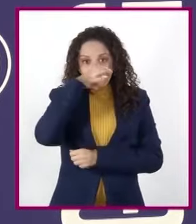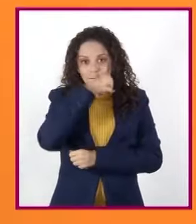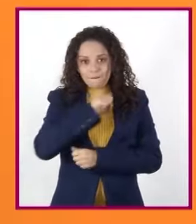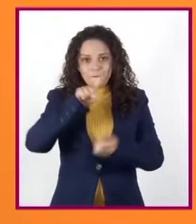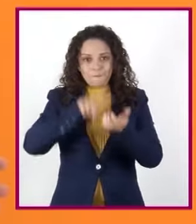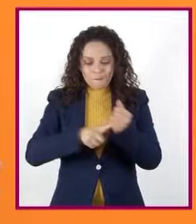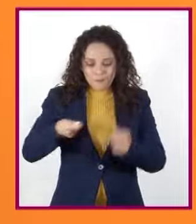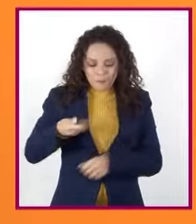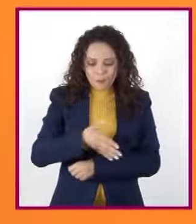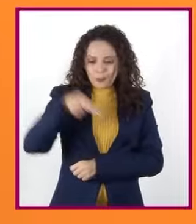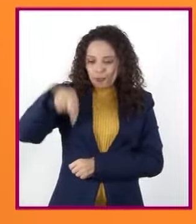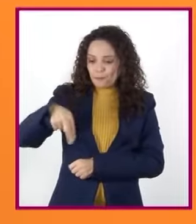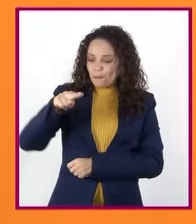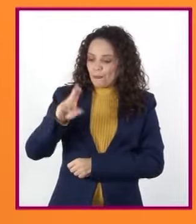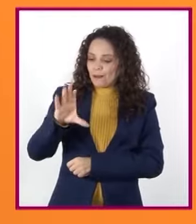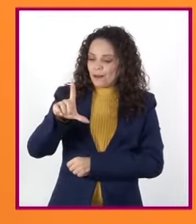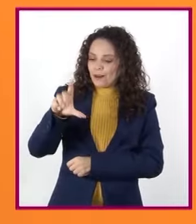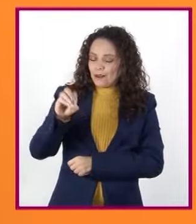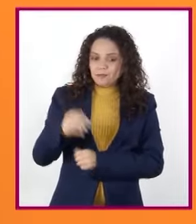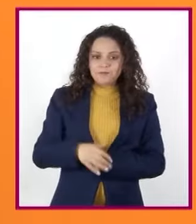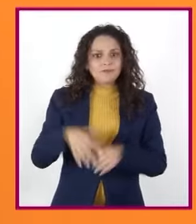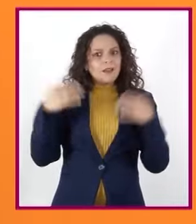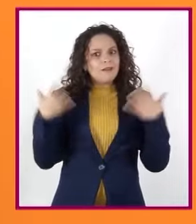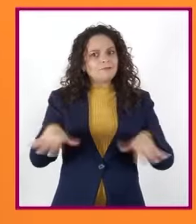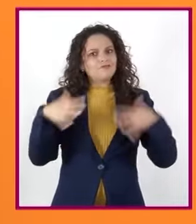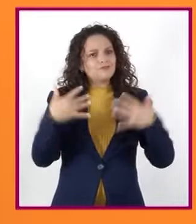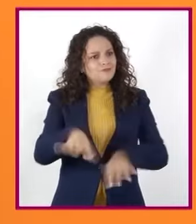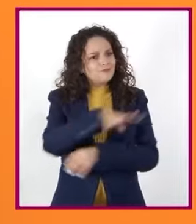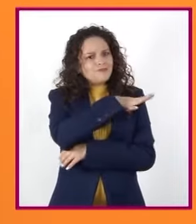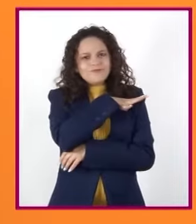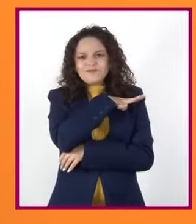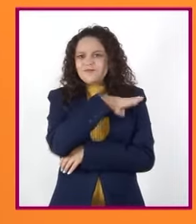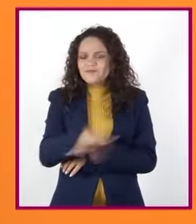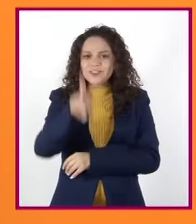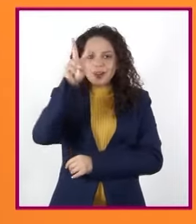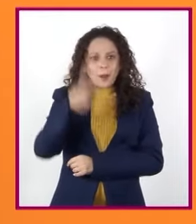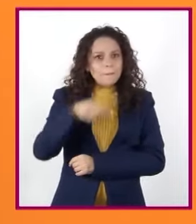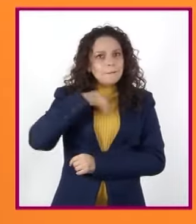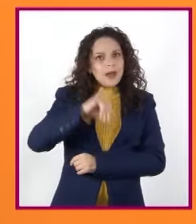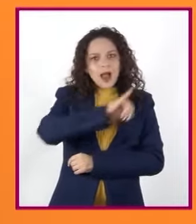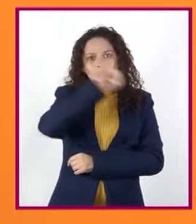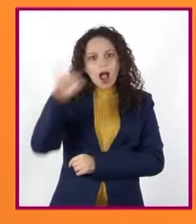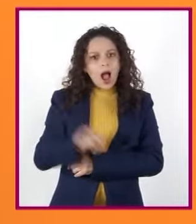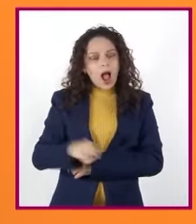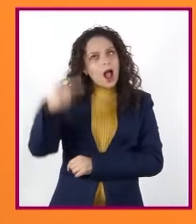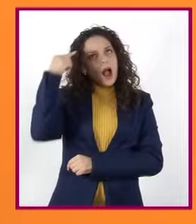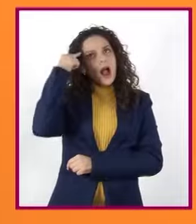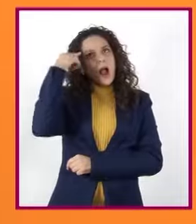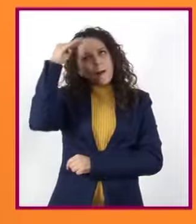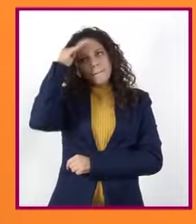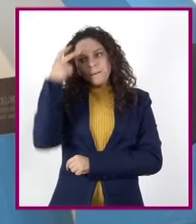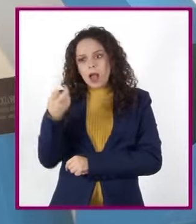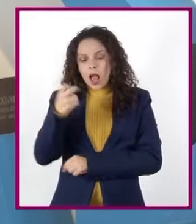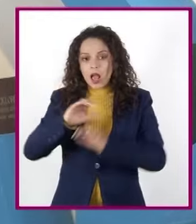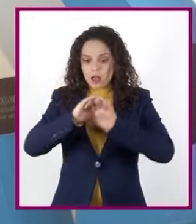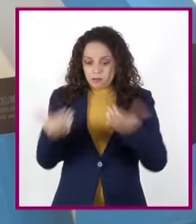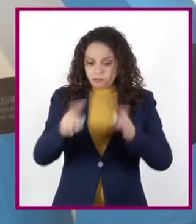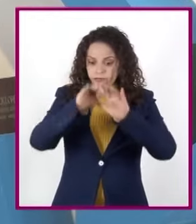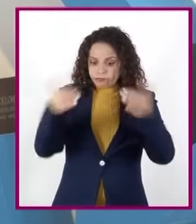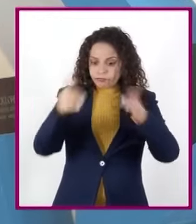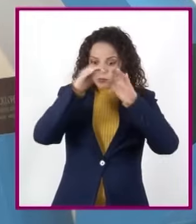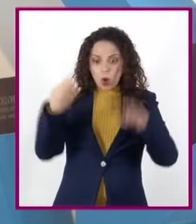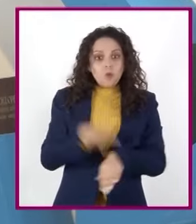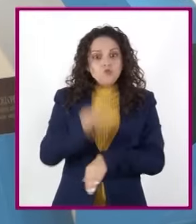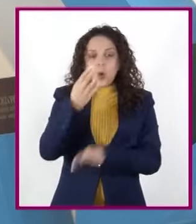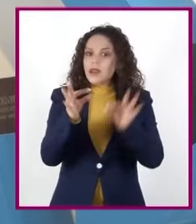núcleo. ¡Qué increíble! Nunca imaginé que estas capas atmosféricas fueran tan importantes. Sin duda,